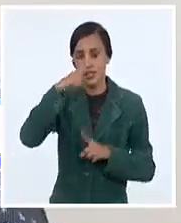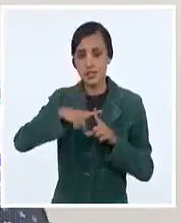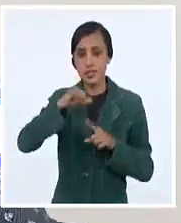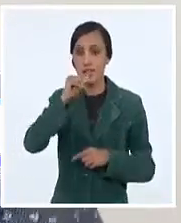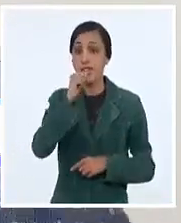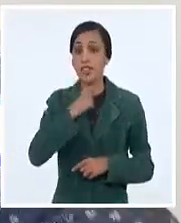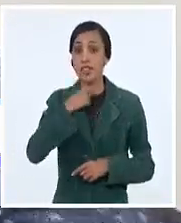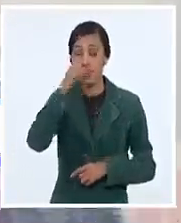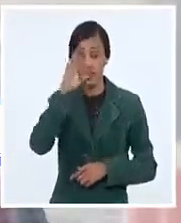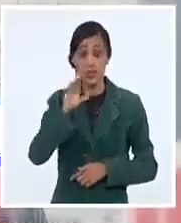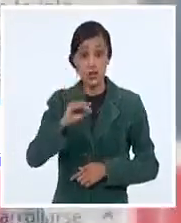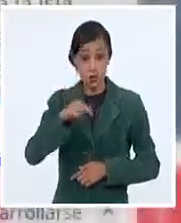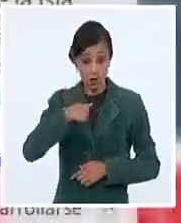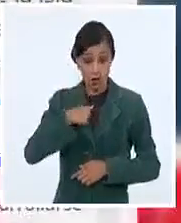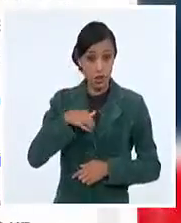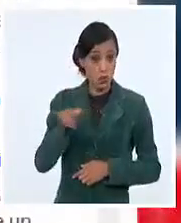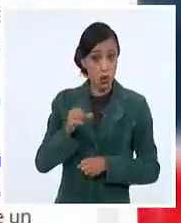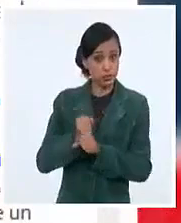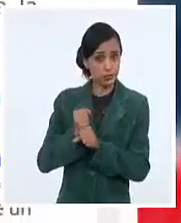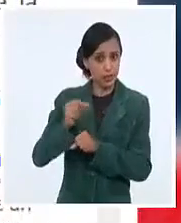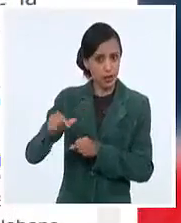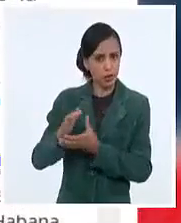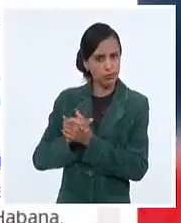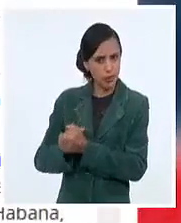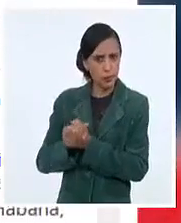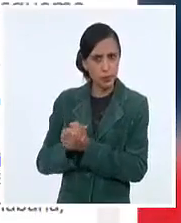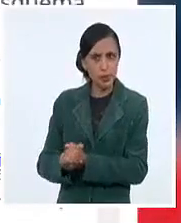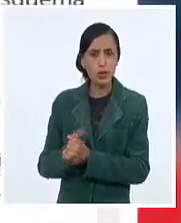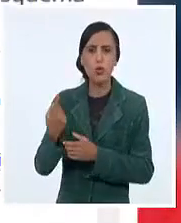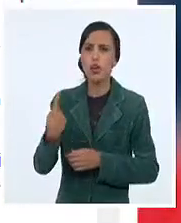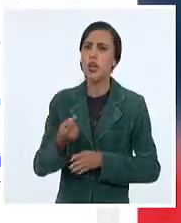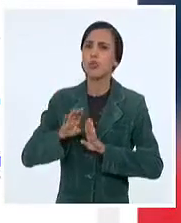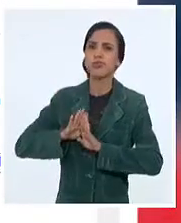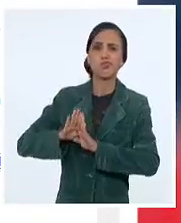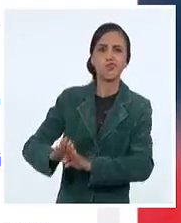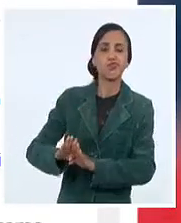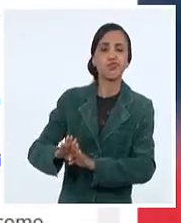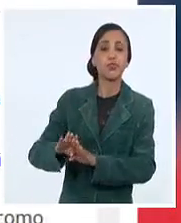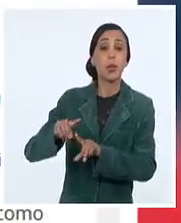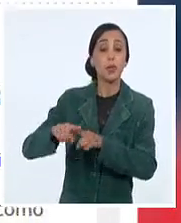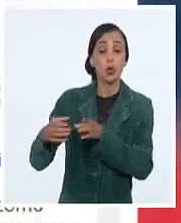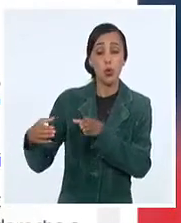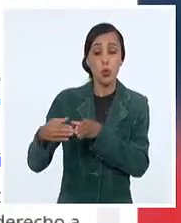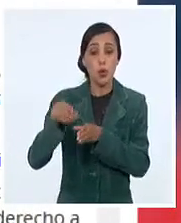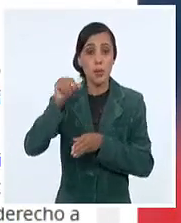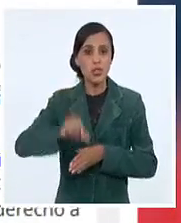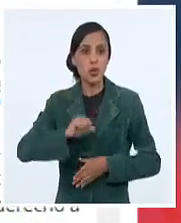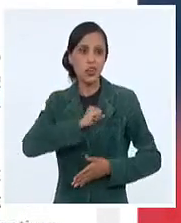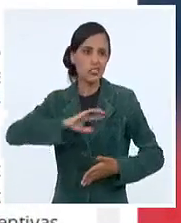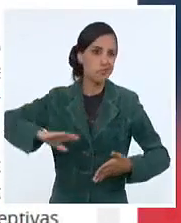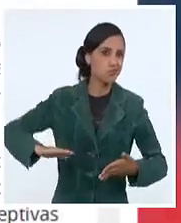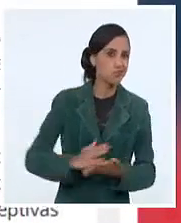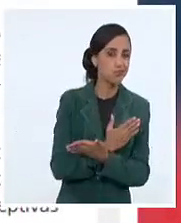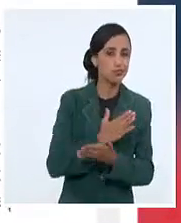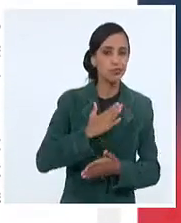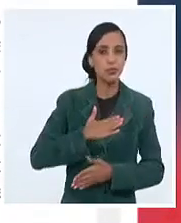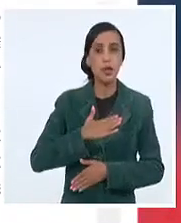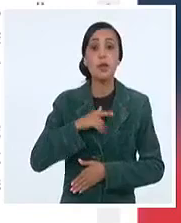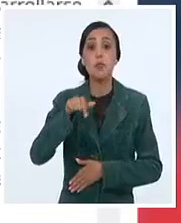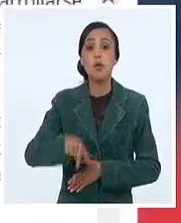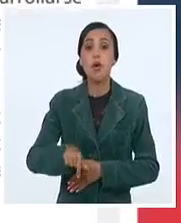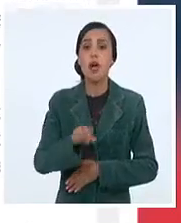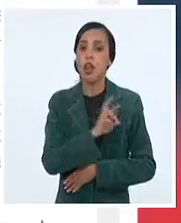tanto él como sus colegas rechazan los intentos de un grupo de personas para revertir el orden